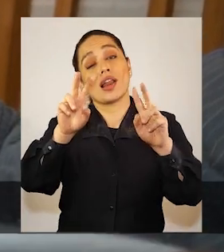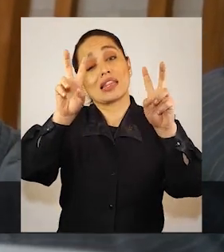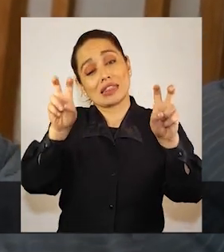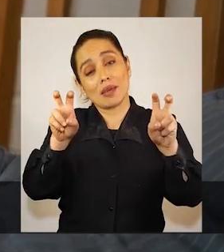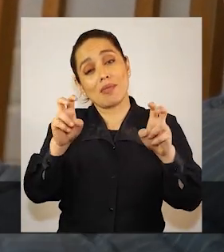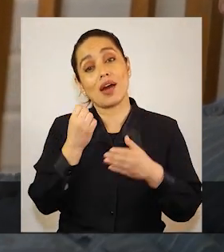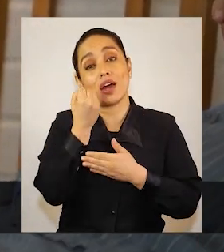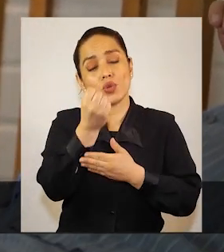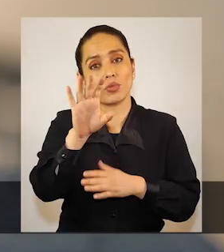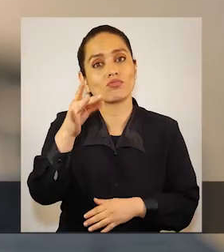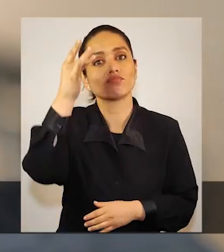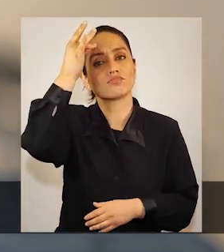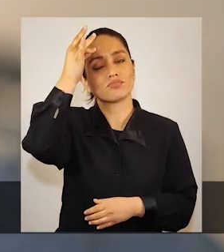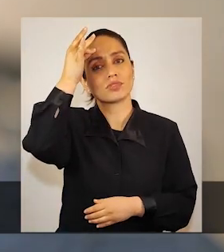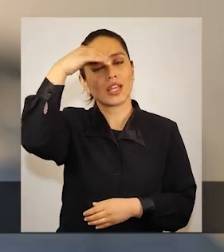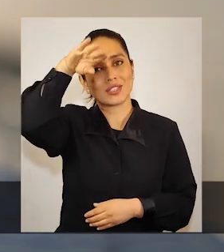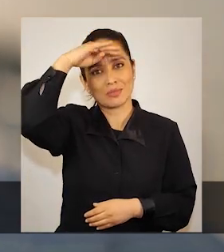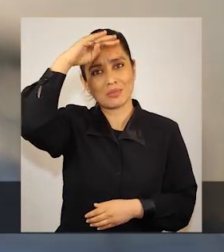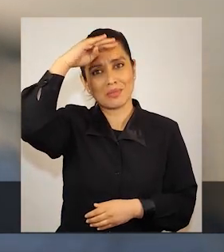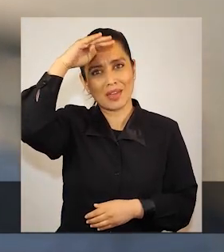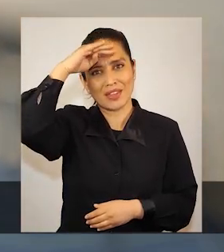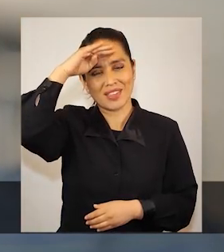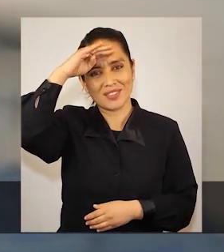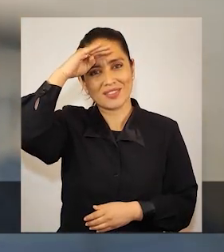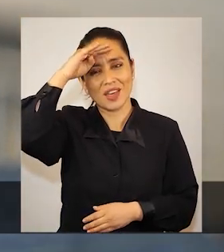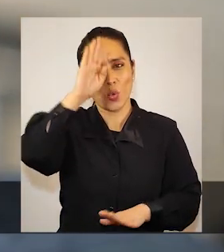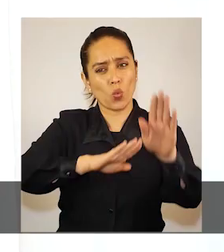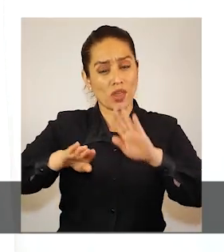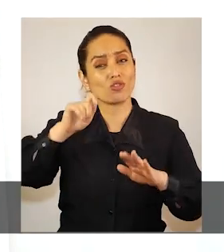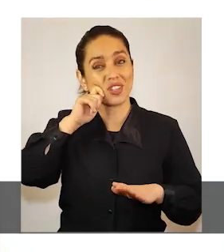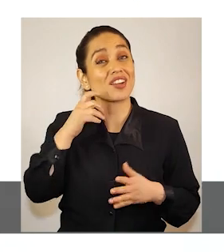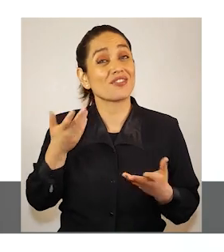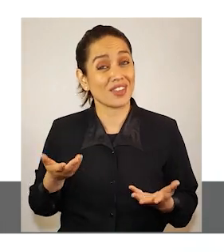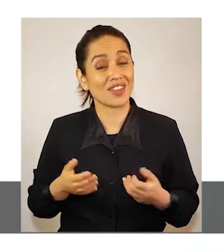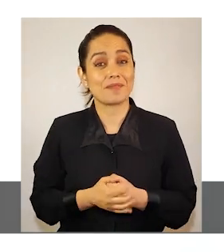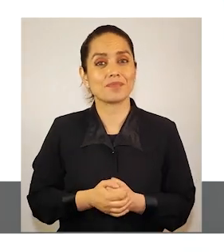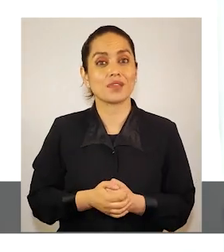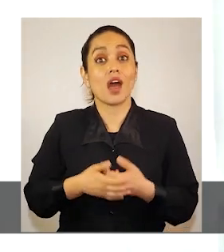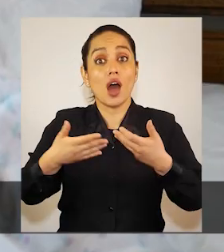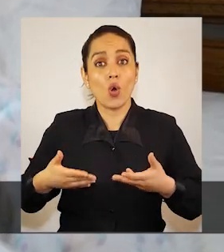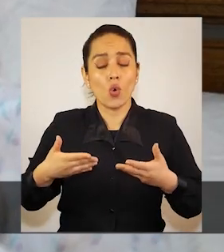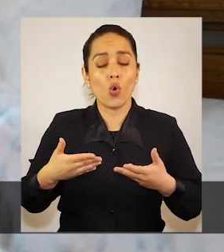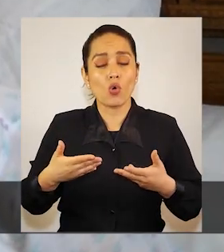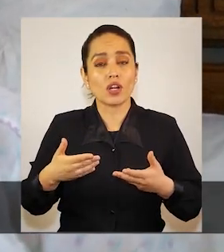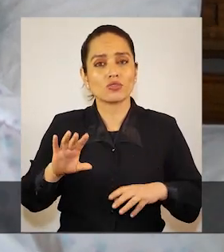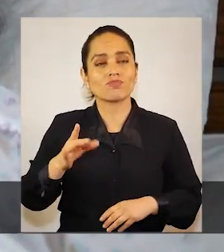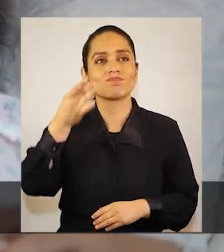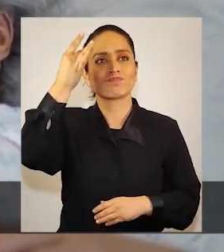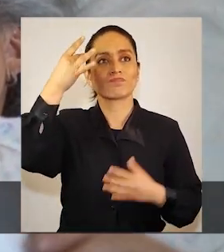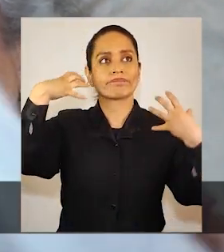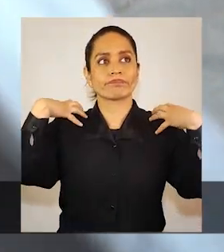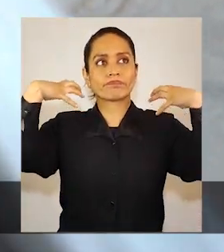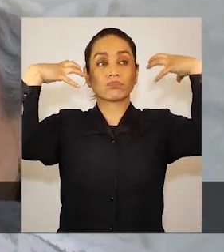para que tomes conciencia de la experiencia que implica cuidar. Ahora podrás identificar tu nivel de